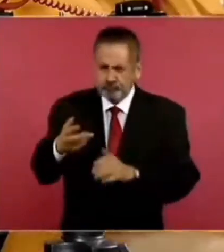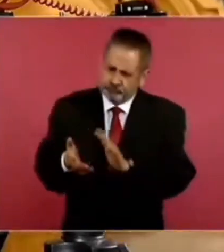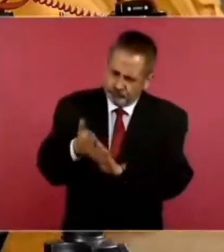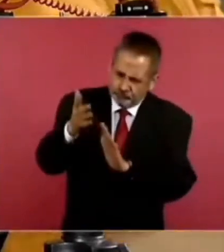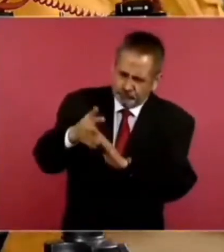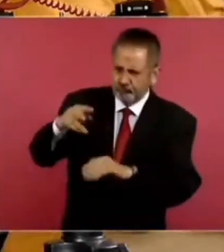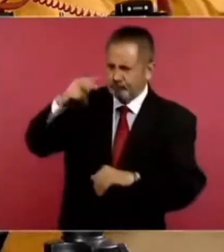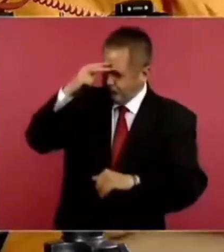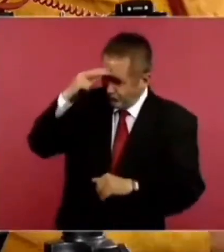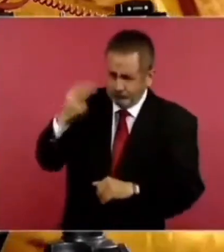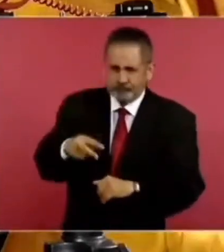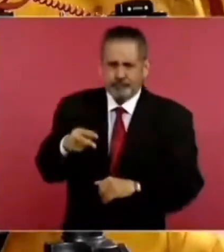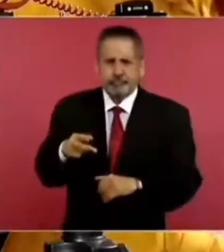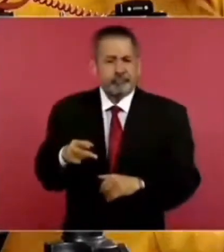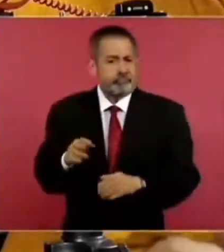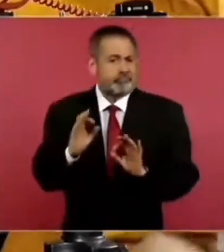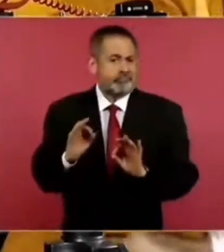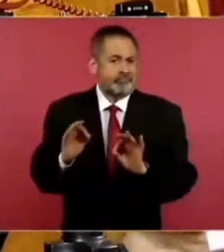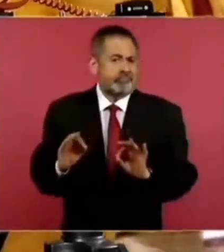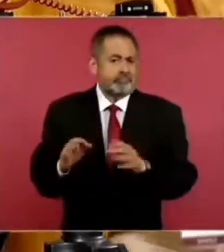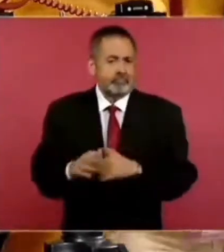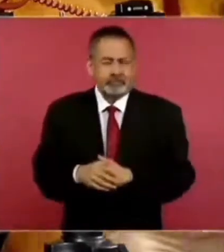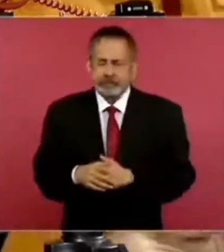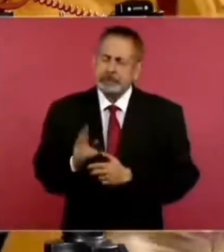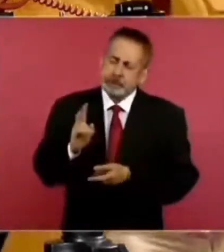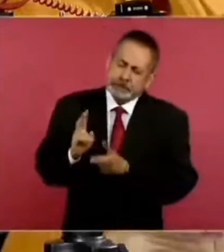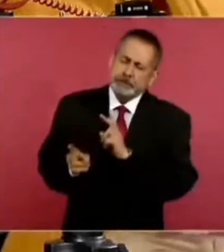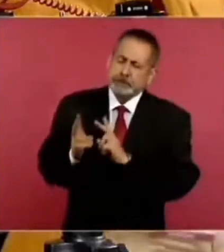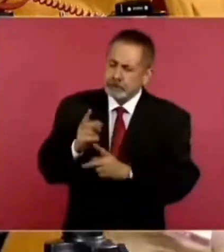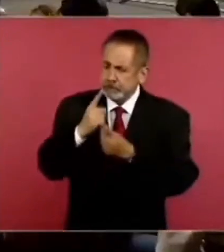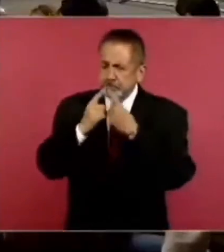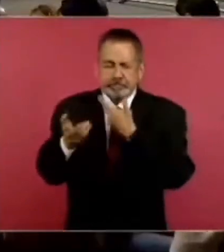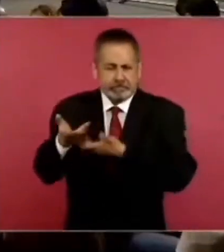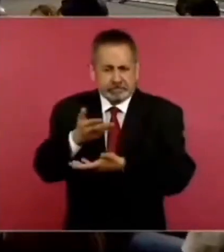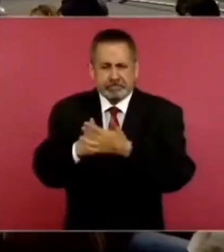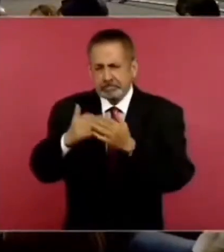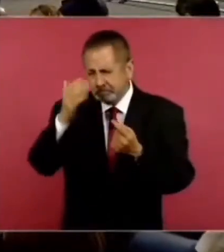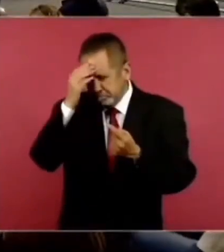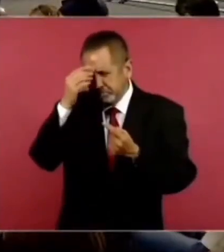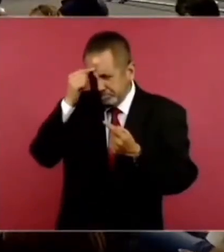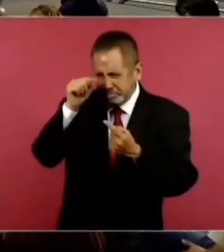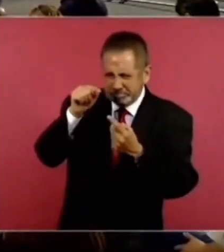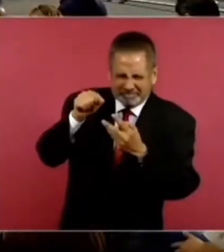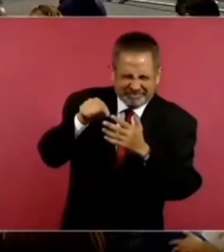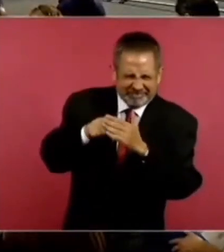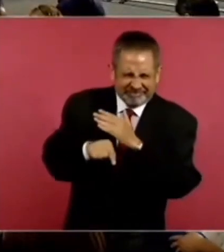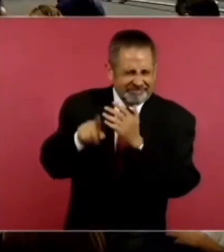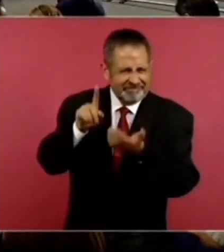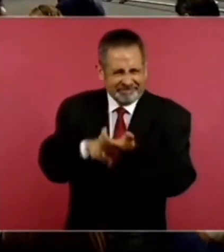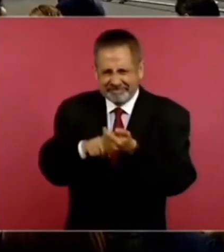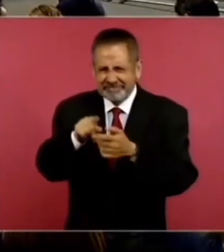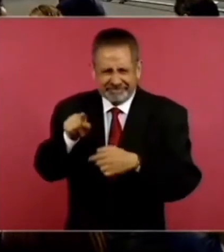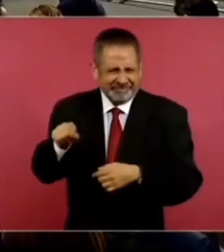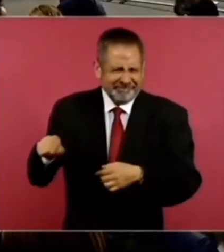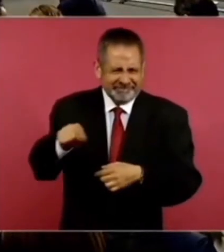mexicanas. Después de tener toda esta conversación y conocer todas estas entrañas de estas dos